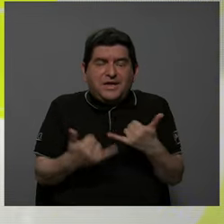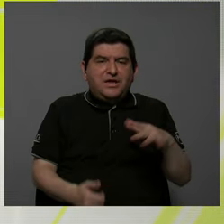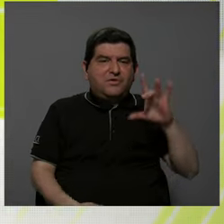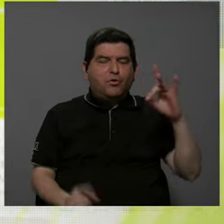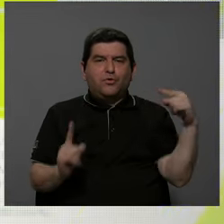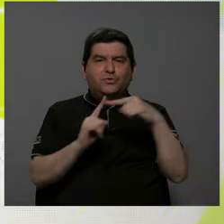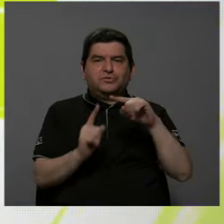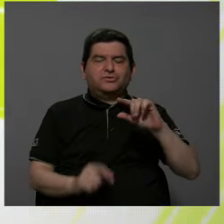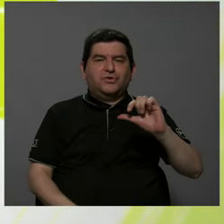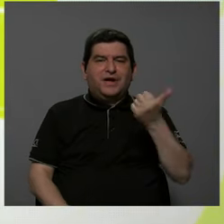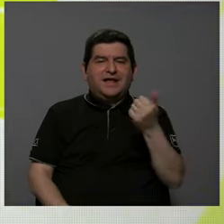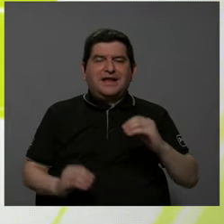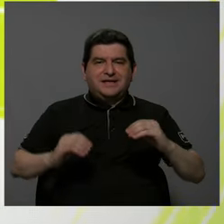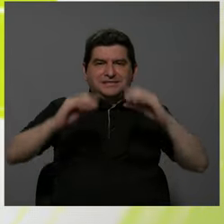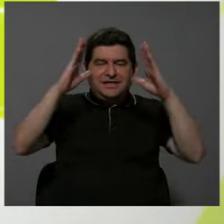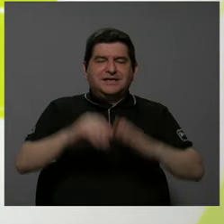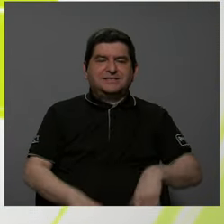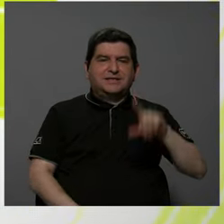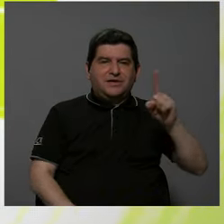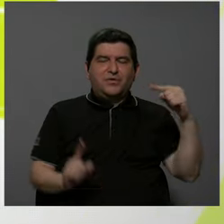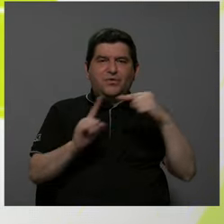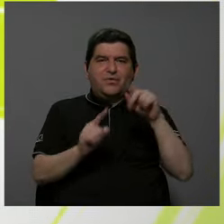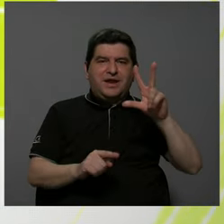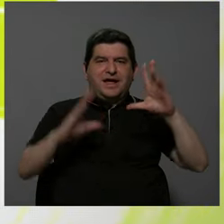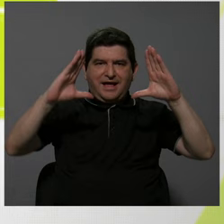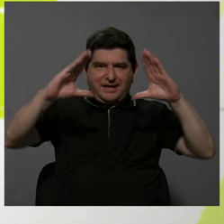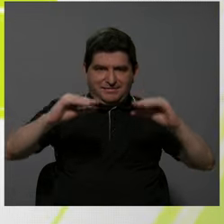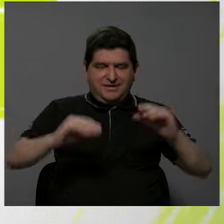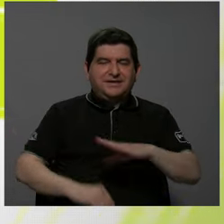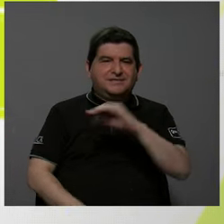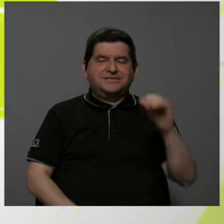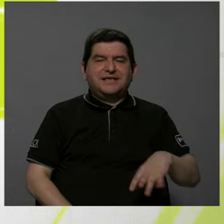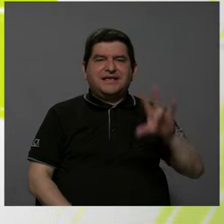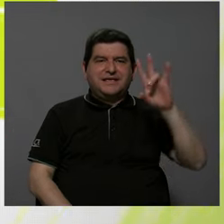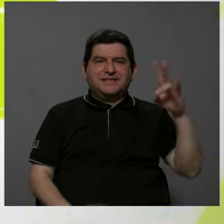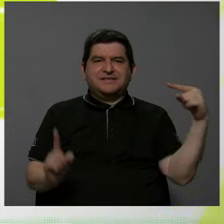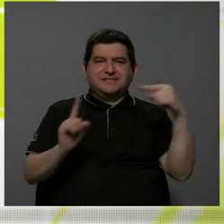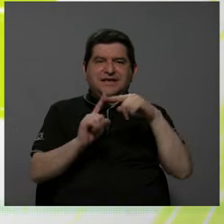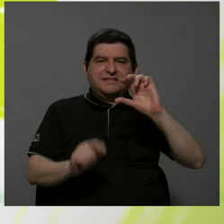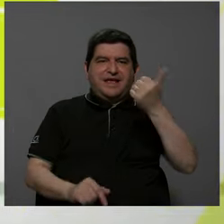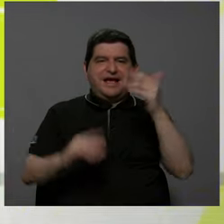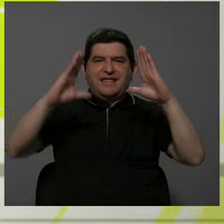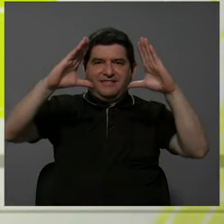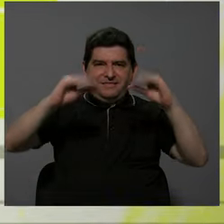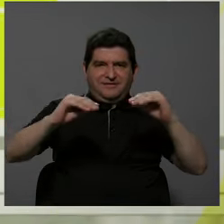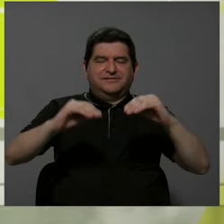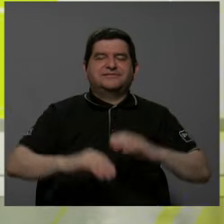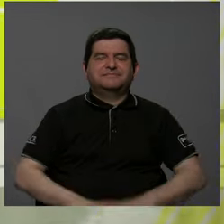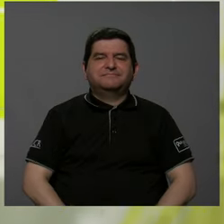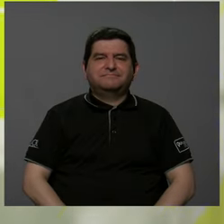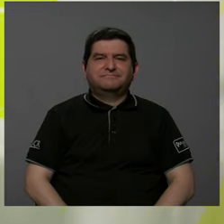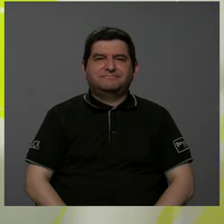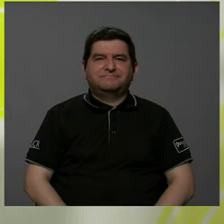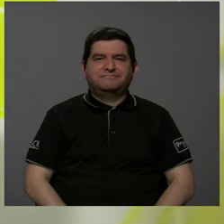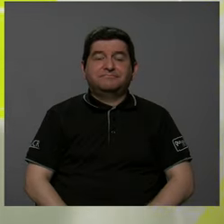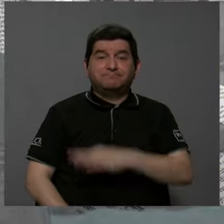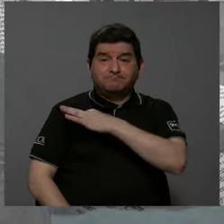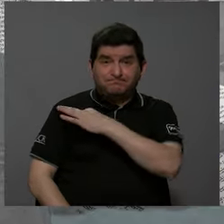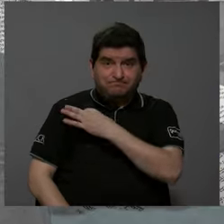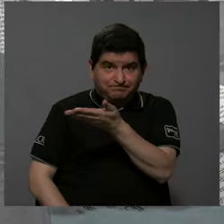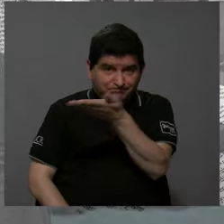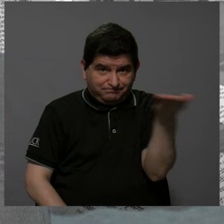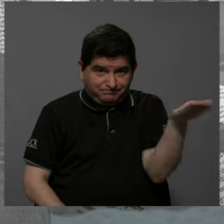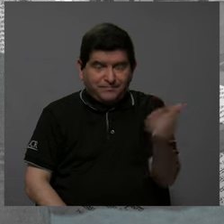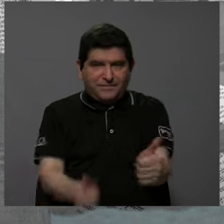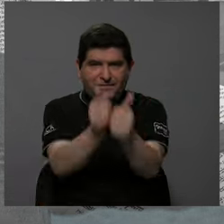de las 8 a las 10 de la mañana, de la 1 a las 3 de la tarde, y de 7 a 10 de la noche. Entonces, los